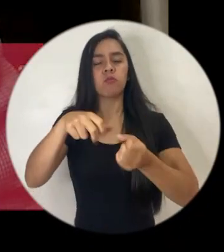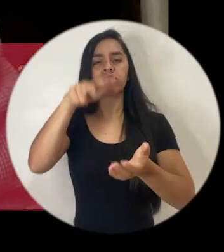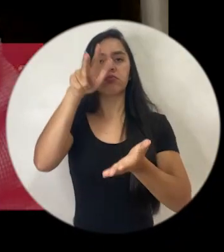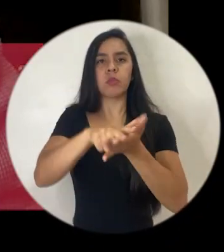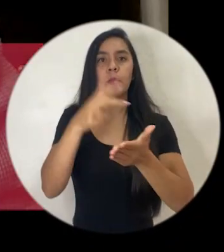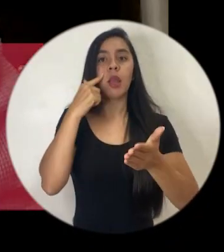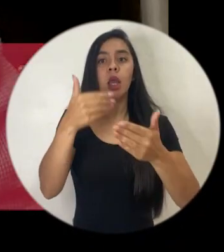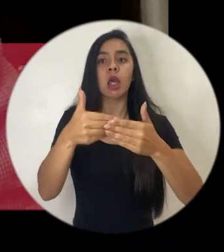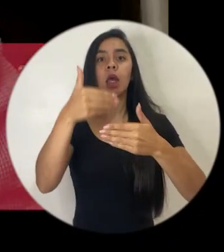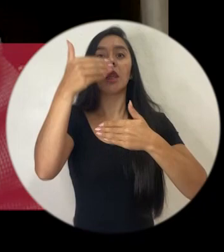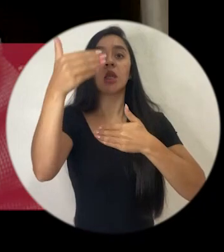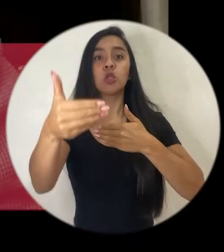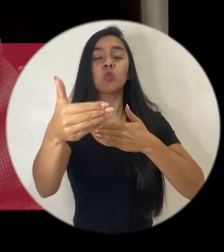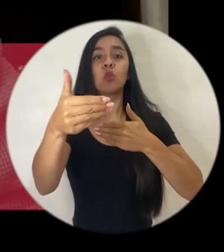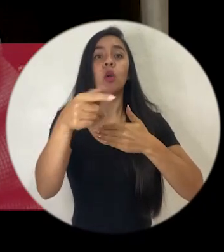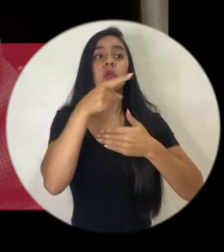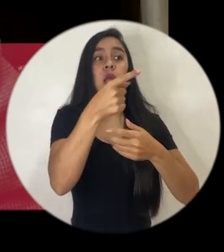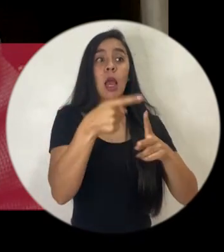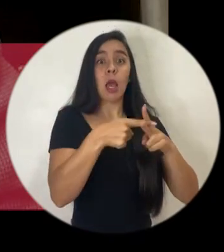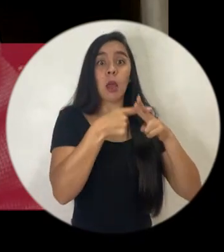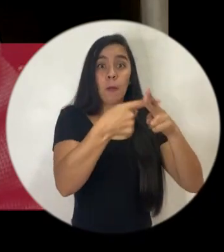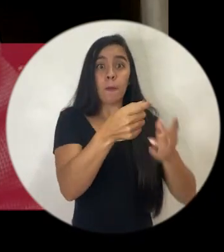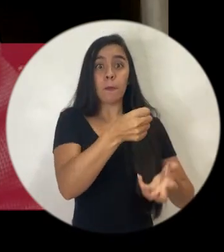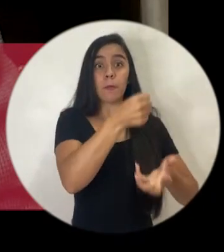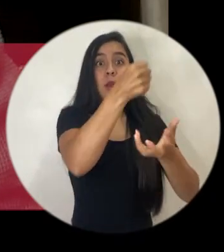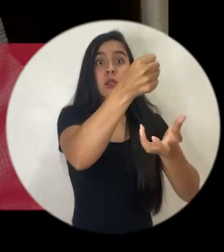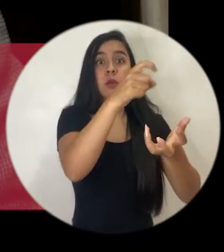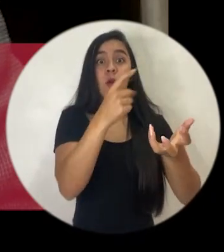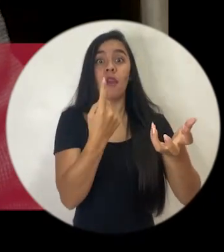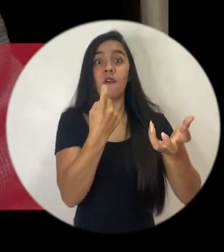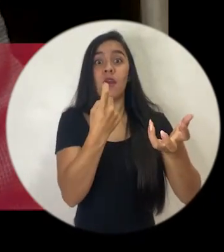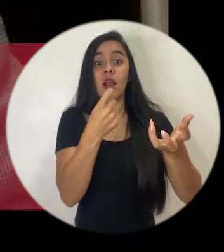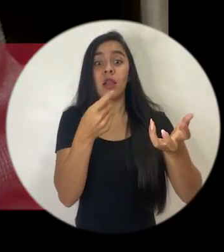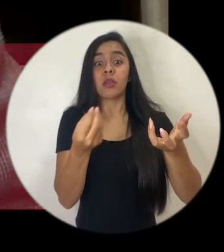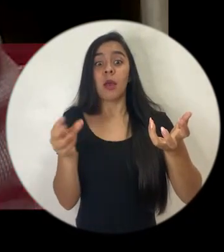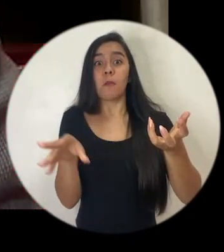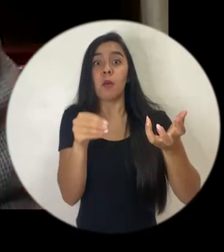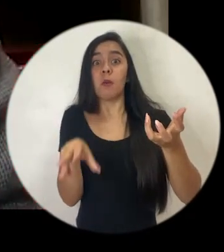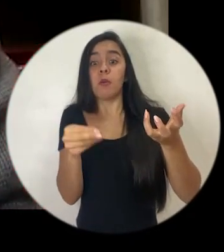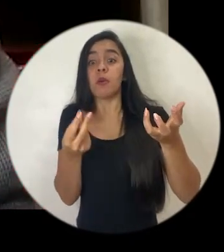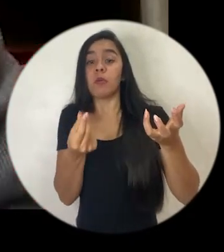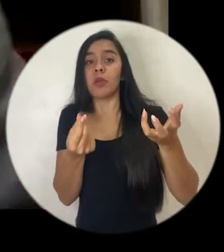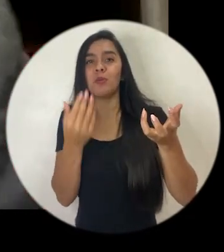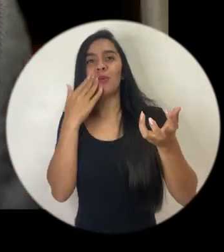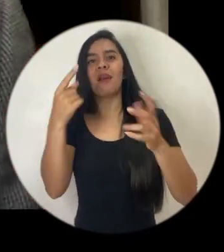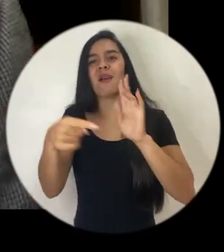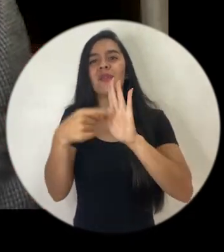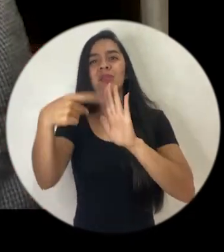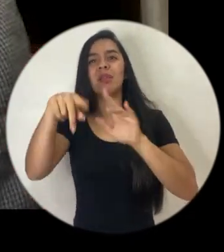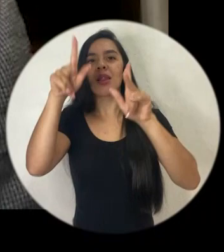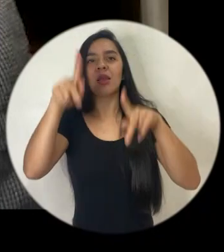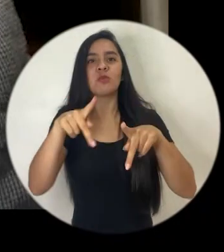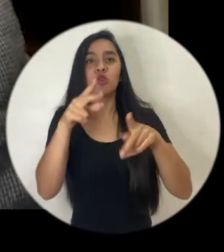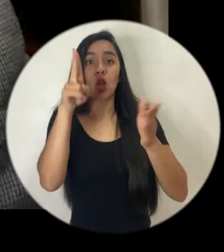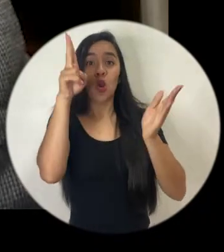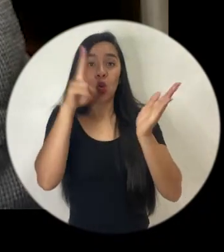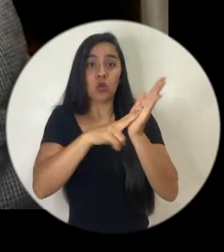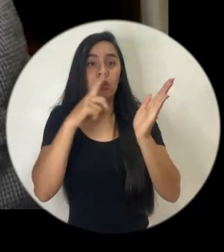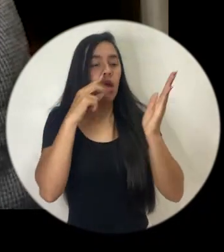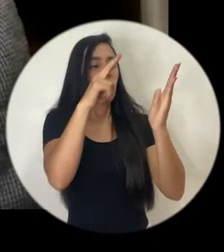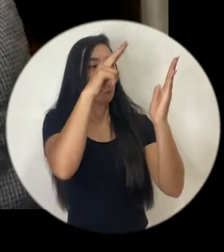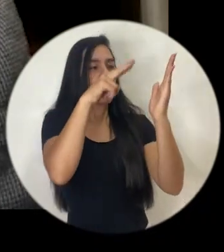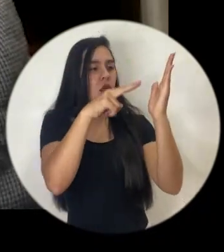Comercio, para que no hayan sorpresas para las personas, porque siempre hay esas letras pequeñas que no leemos,